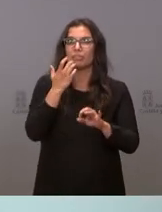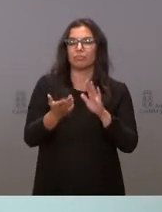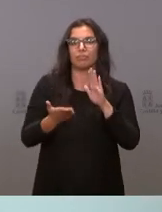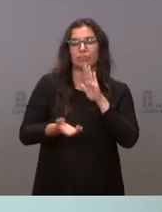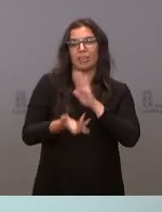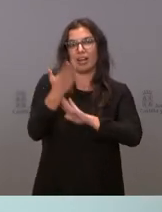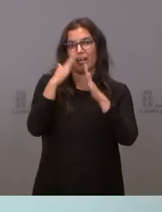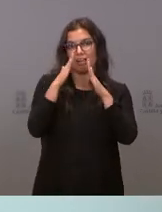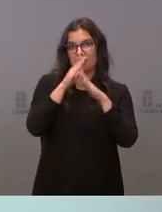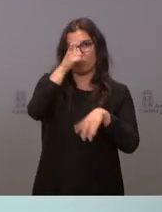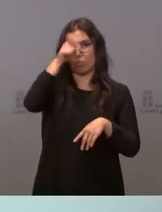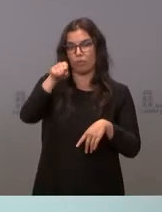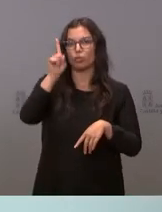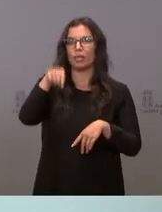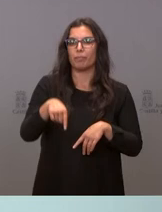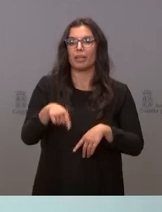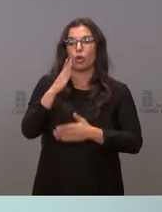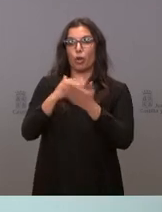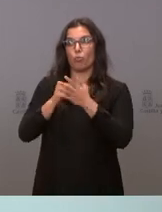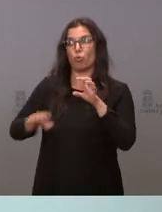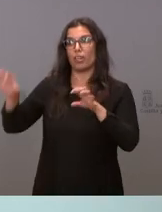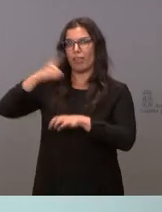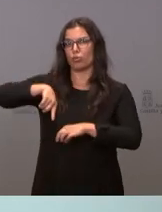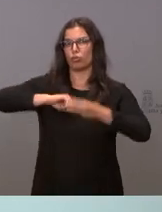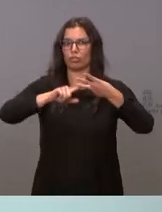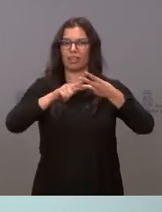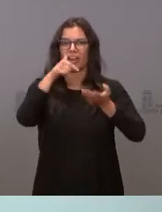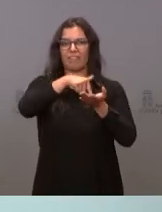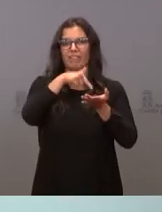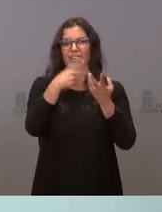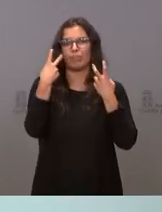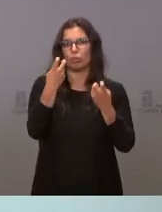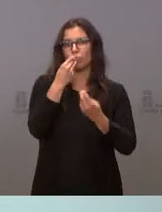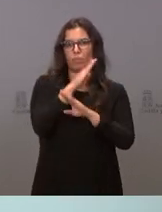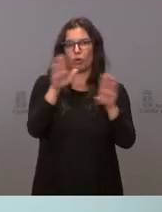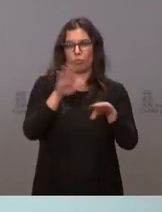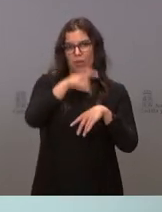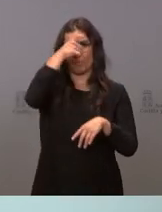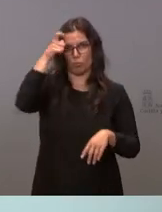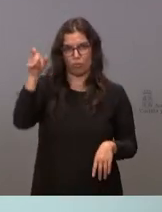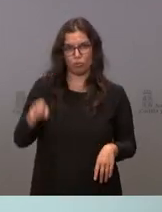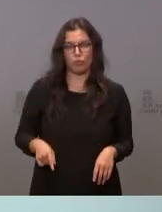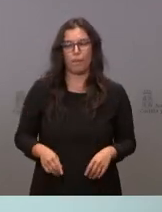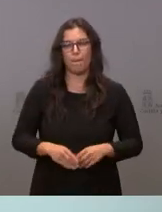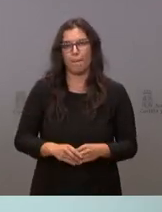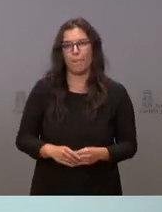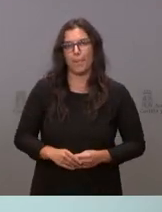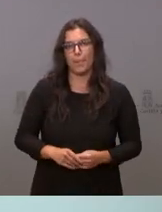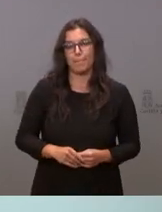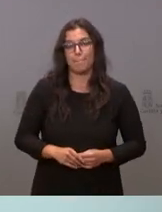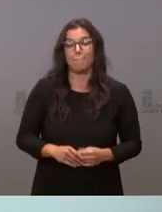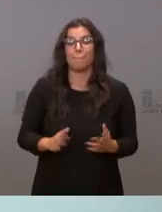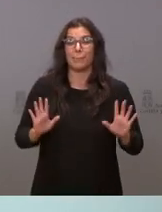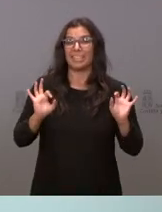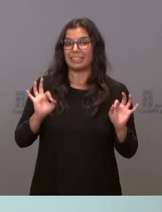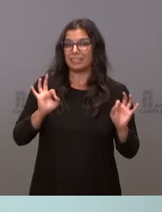fiscalidad somos la tercera comunidad autónoma con mejor fiscalidad para el mundo rural pero